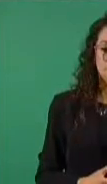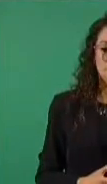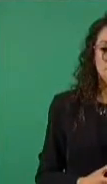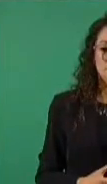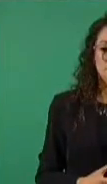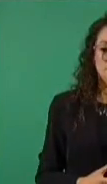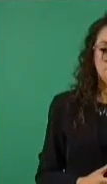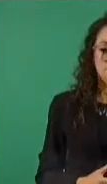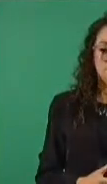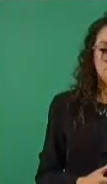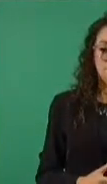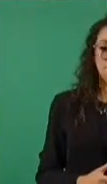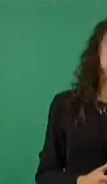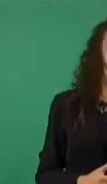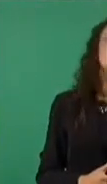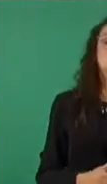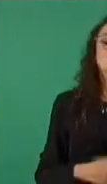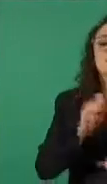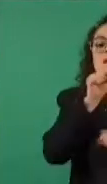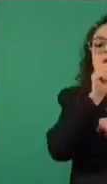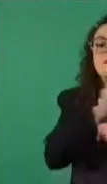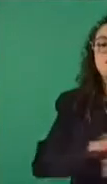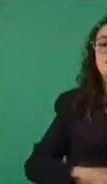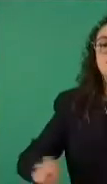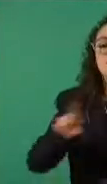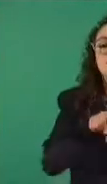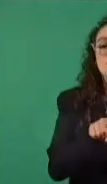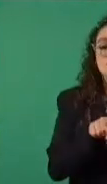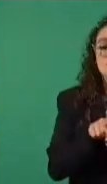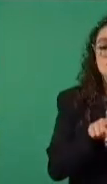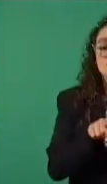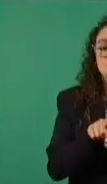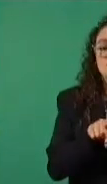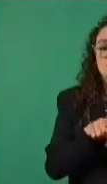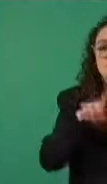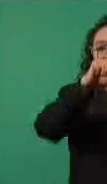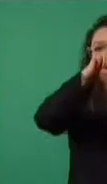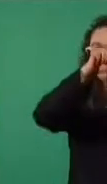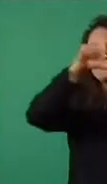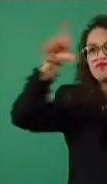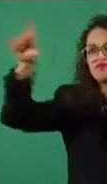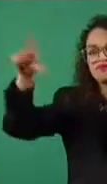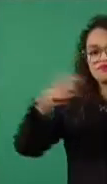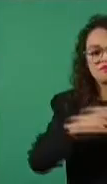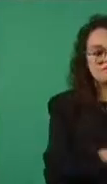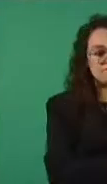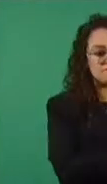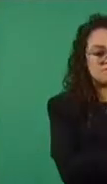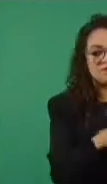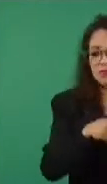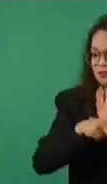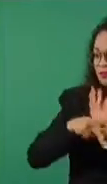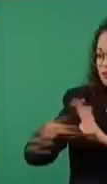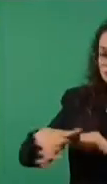La misma nota, les aseguro que no la había visto,